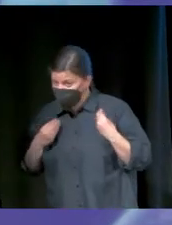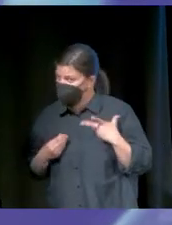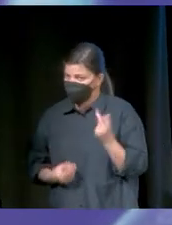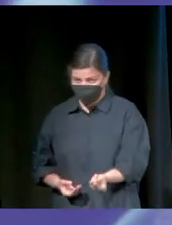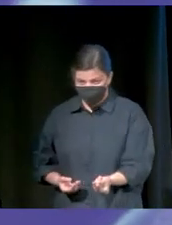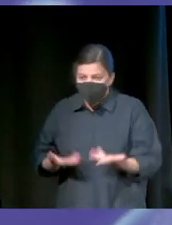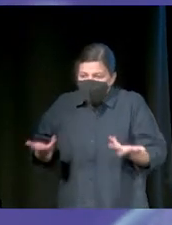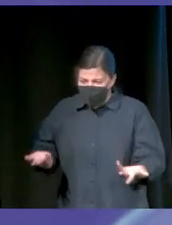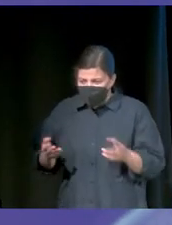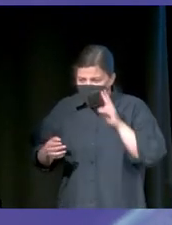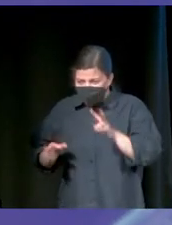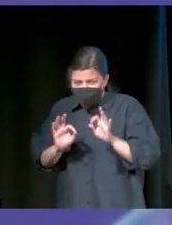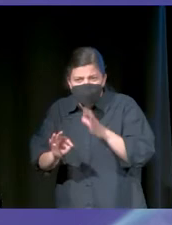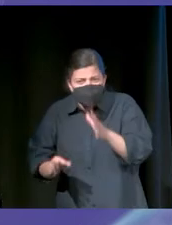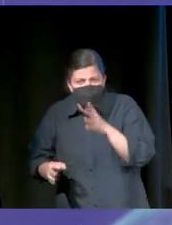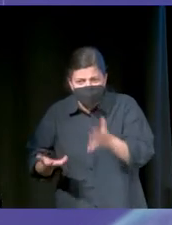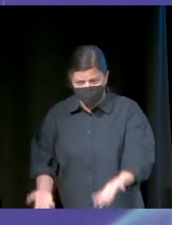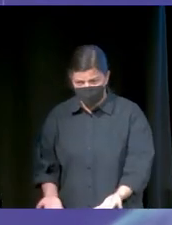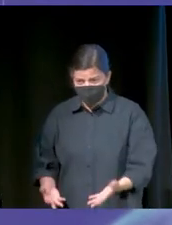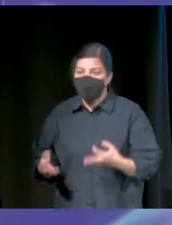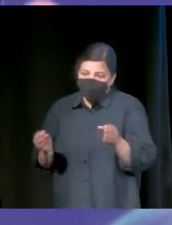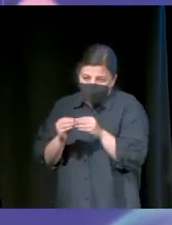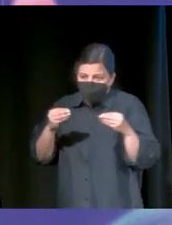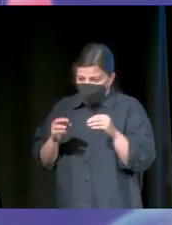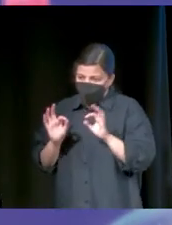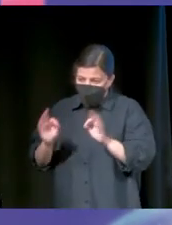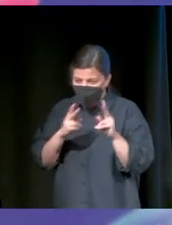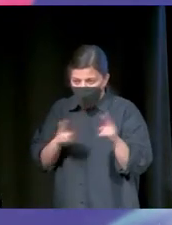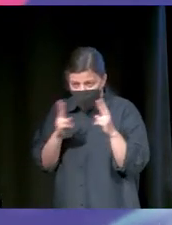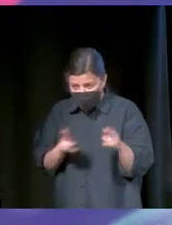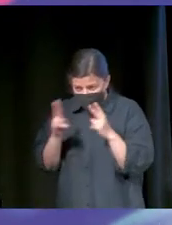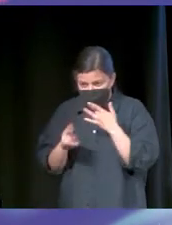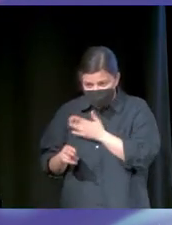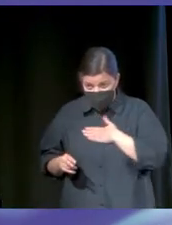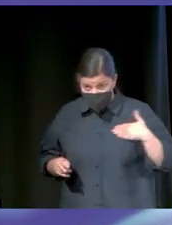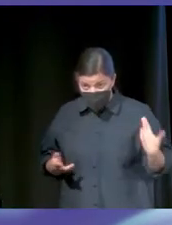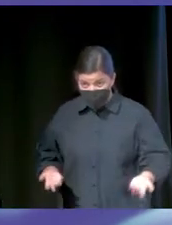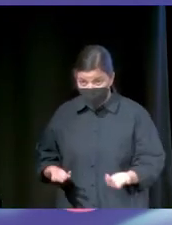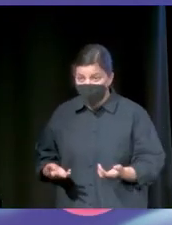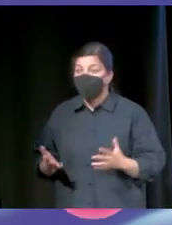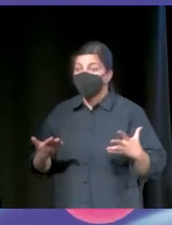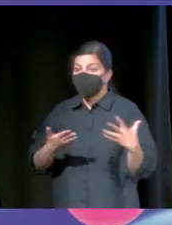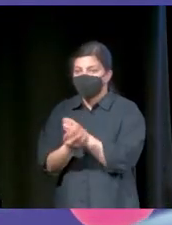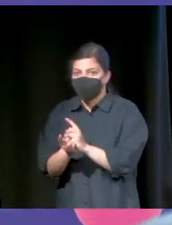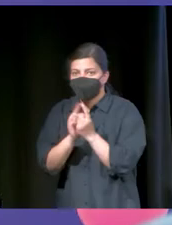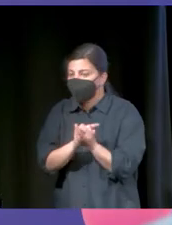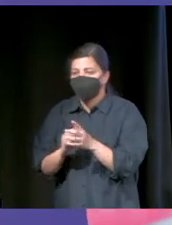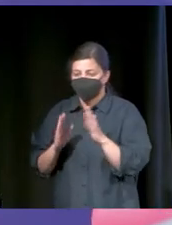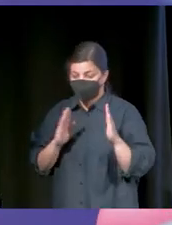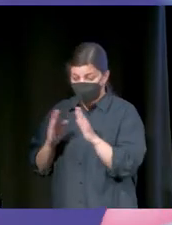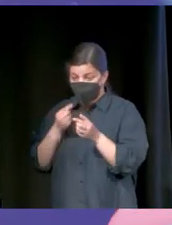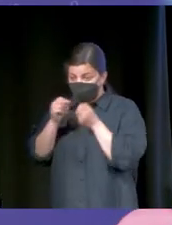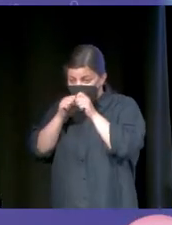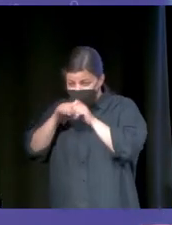¿Para qué? ¿Para qué miras ficción? No. Para eso miran documental, si te interesa. Y todo esto yo creo que ha cambiado a partir de la pandemia.